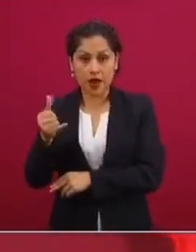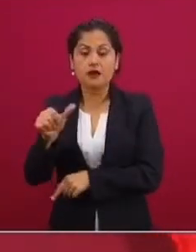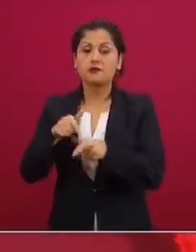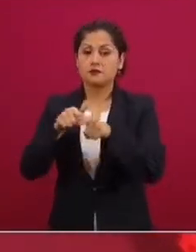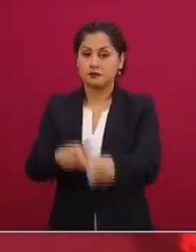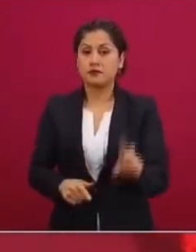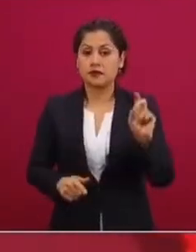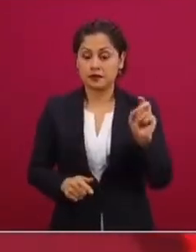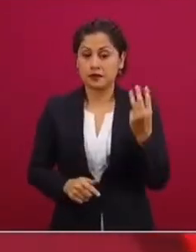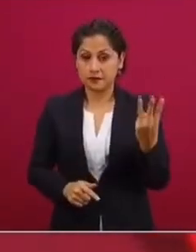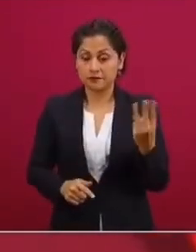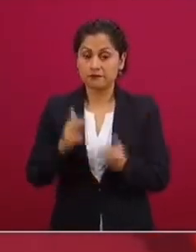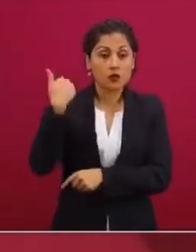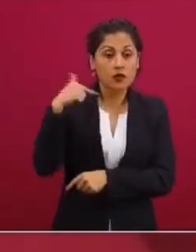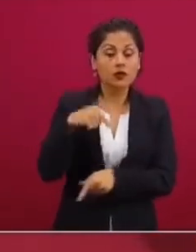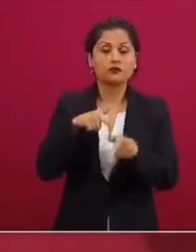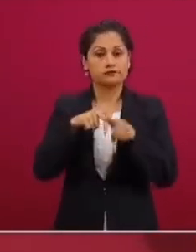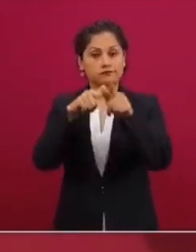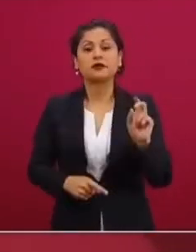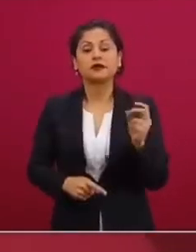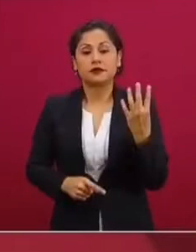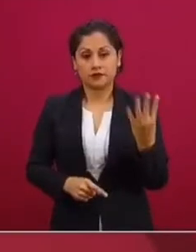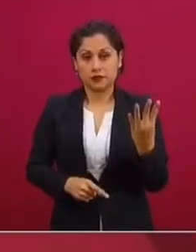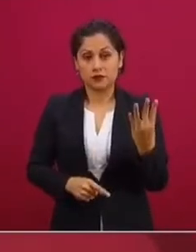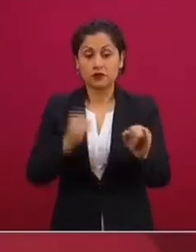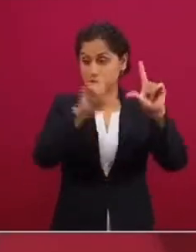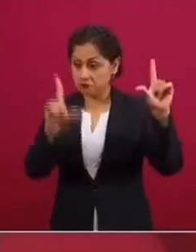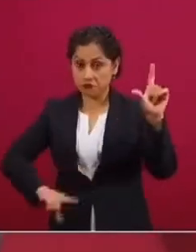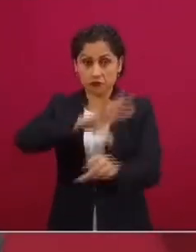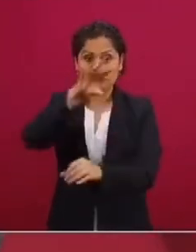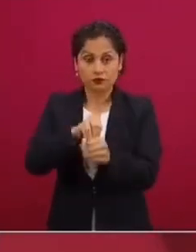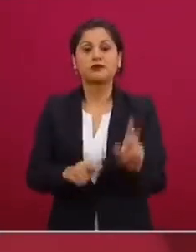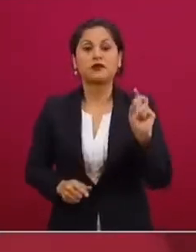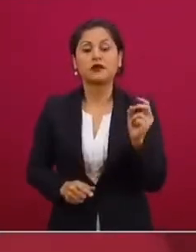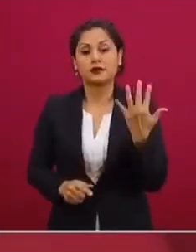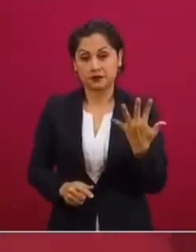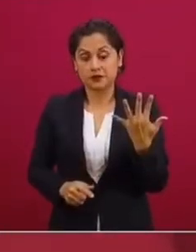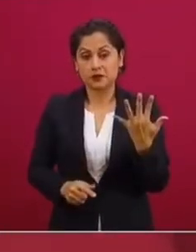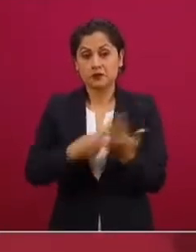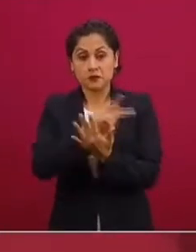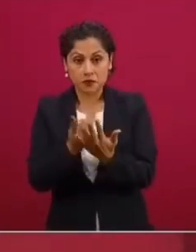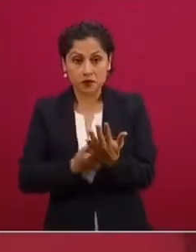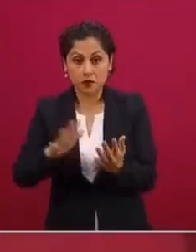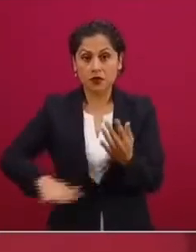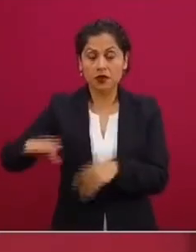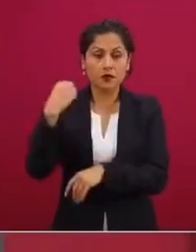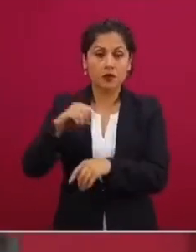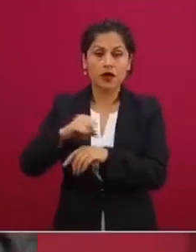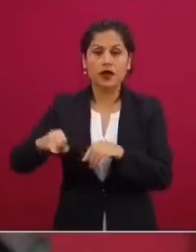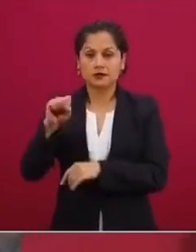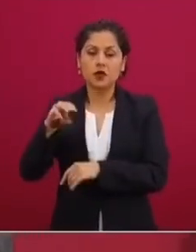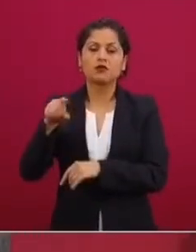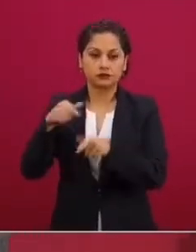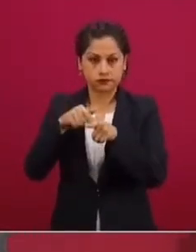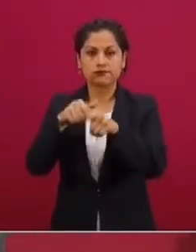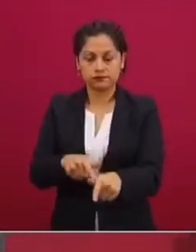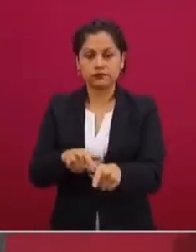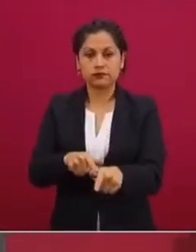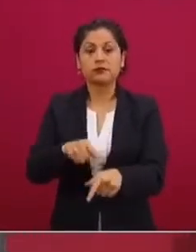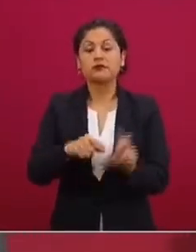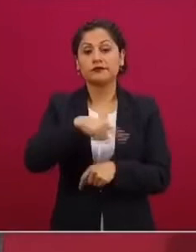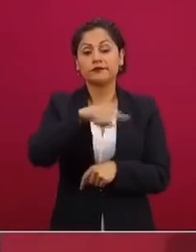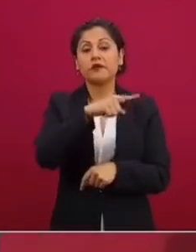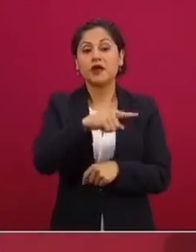Veintitrés, tren de Guadalajara. Veinticuatro, internet para todos. Veinticinco, desarrollo del Istmo de Tuantepec. Veintiséis, zona libre de la